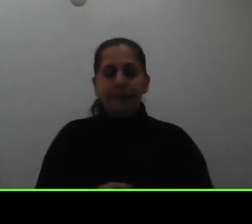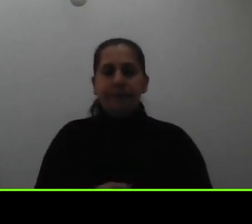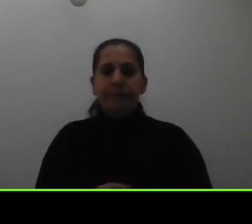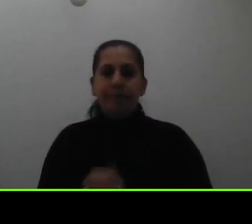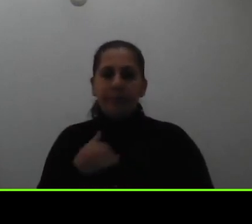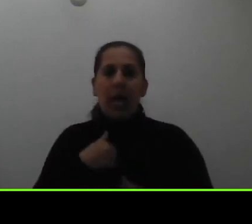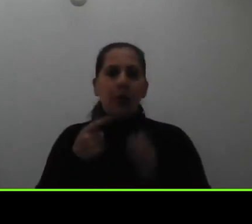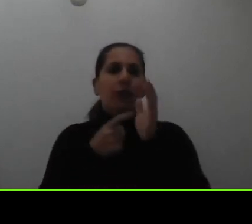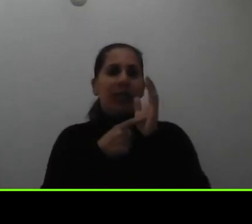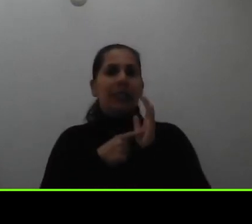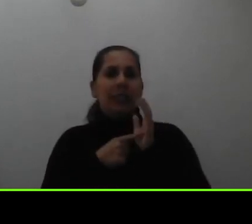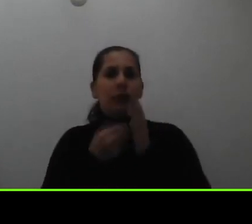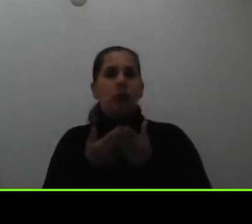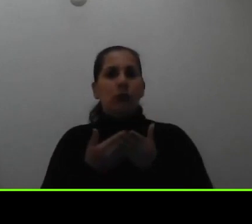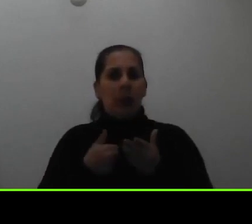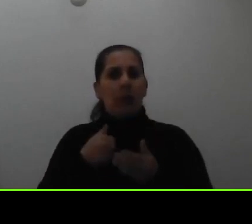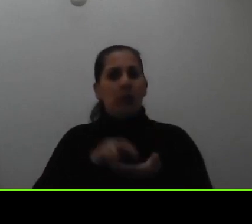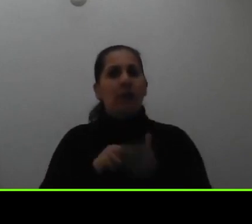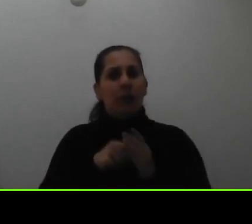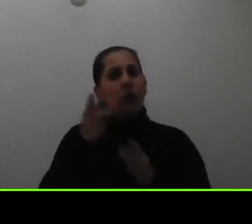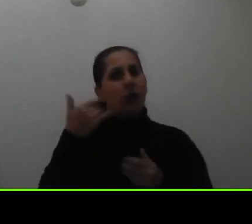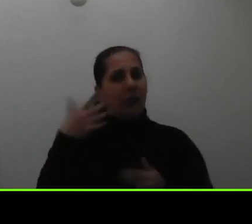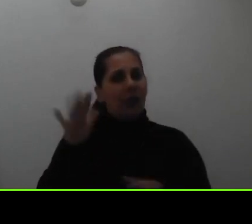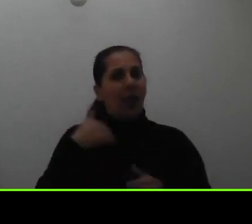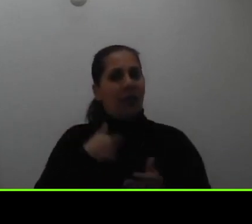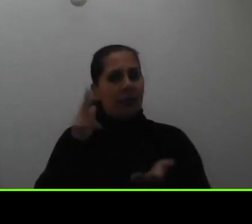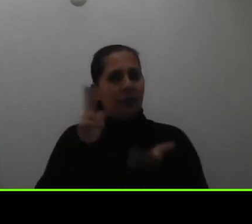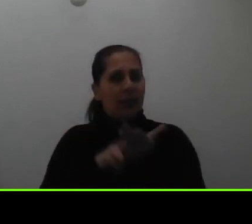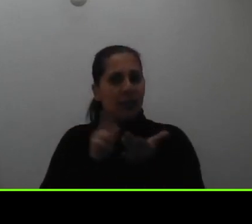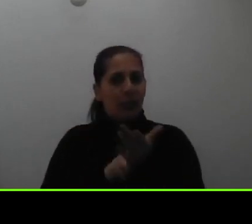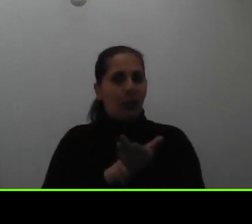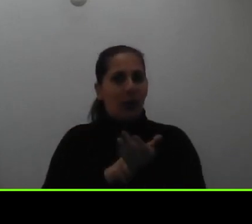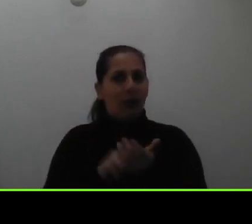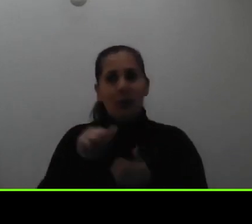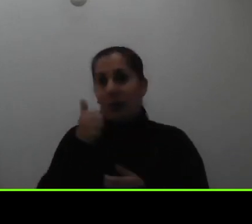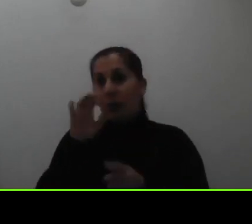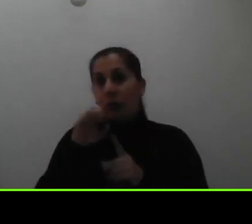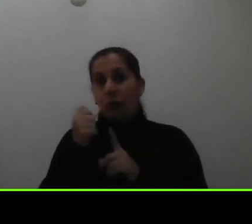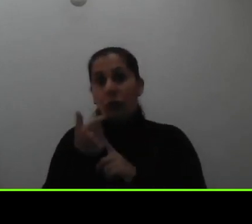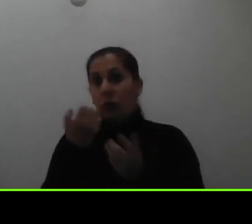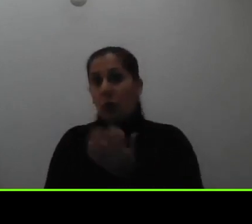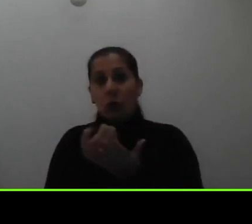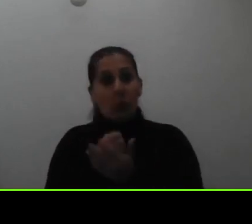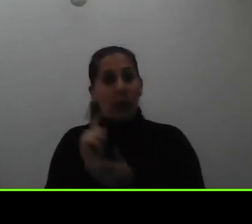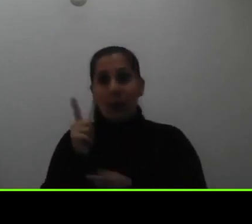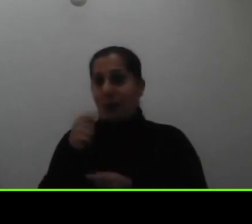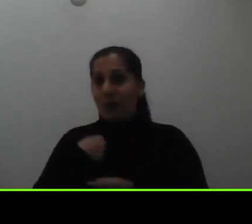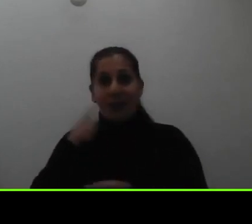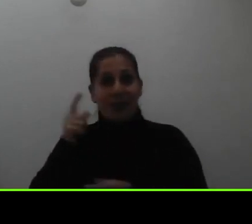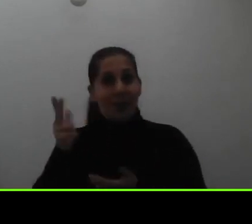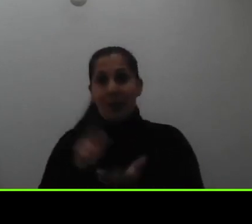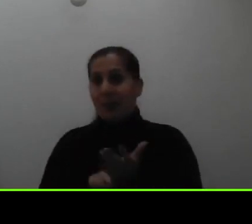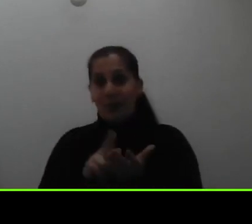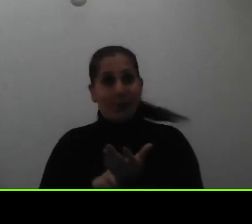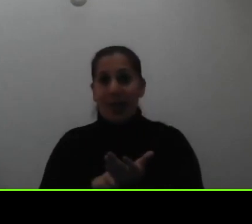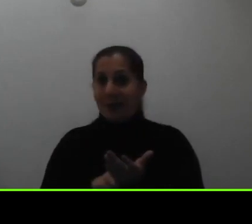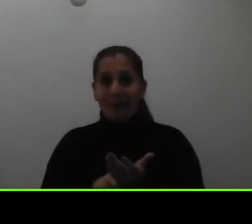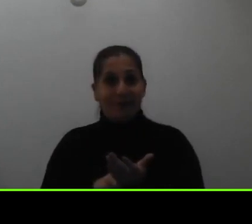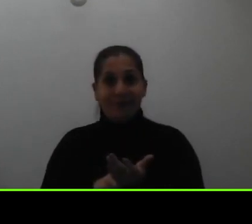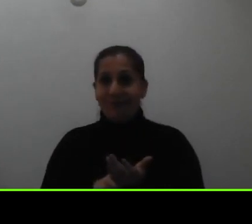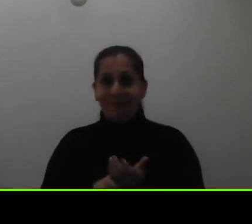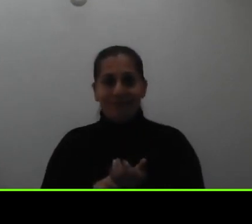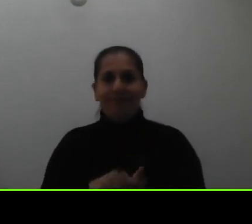si es que necesitamos que ustedes tengan matrícula en la UNED a diferencia de la socioeconómica que vuelvo a recalcar no hay requisitos tan matriculados